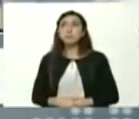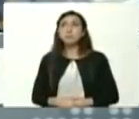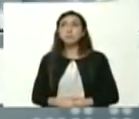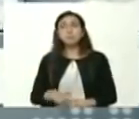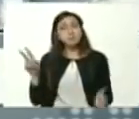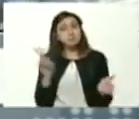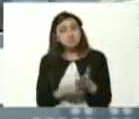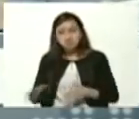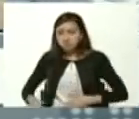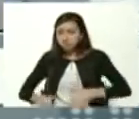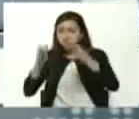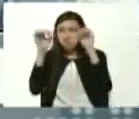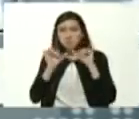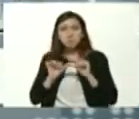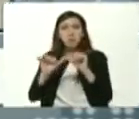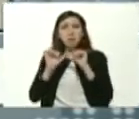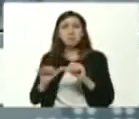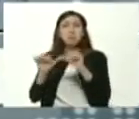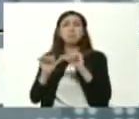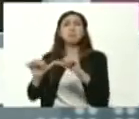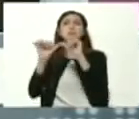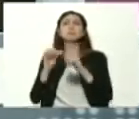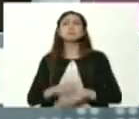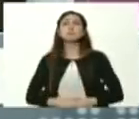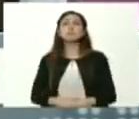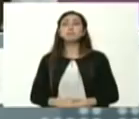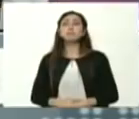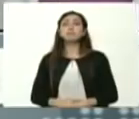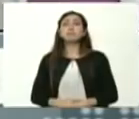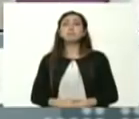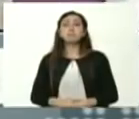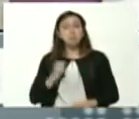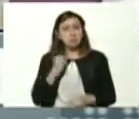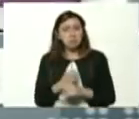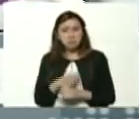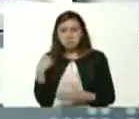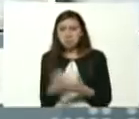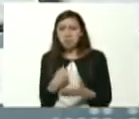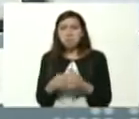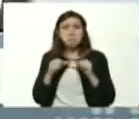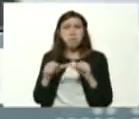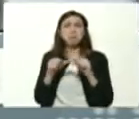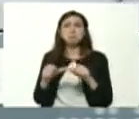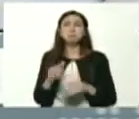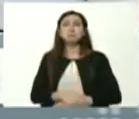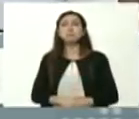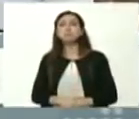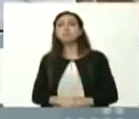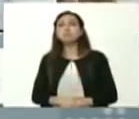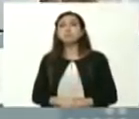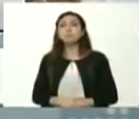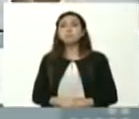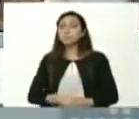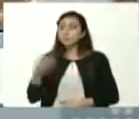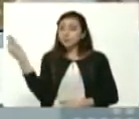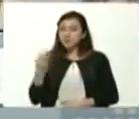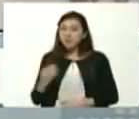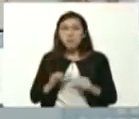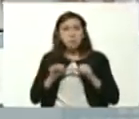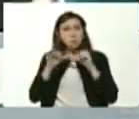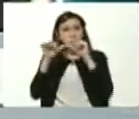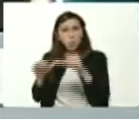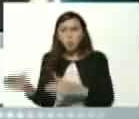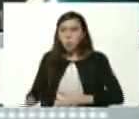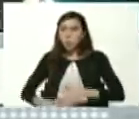seguir por ese camino seguir seguir seguir perseverando por ese camino siempre seguir por